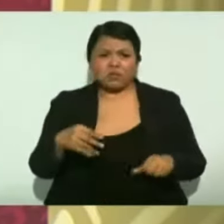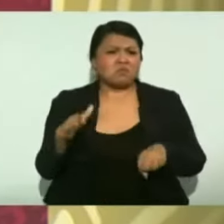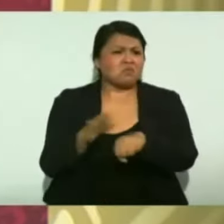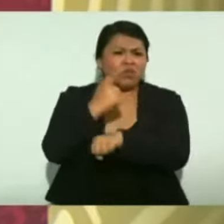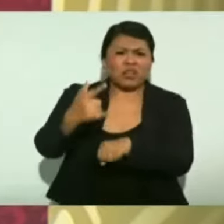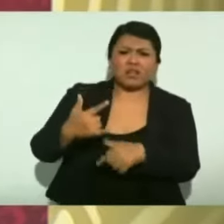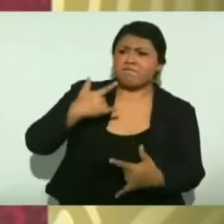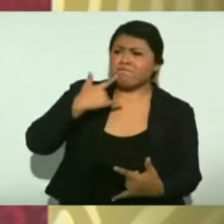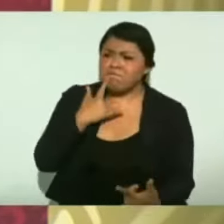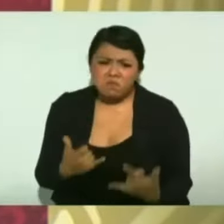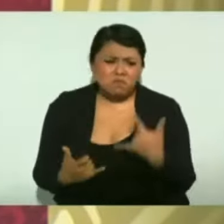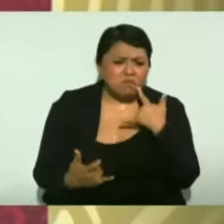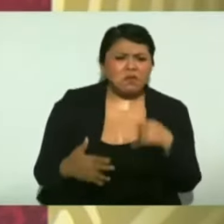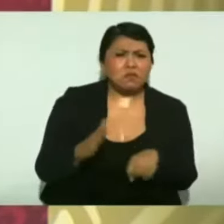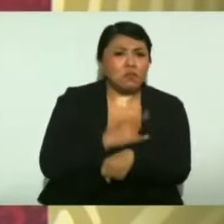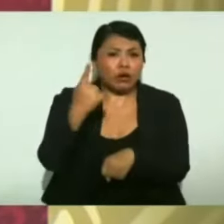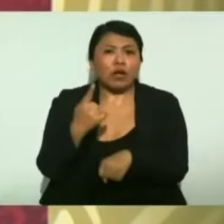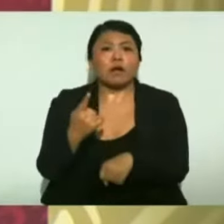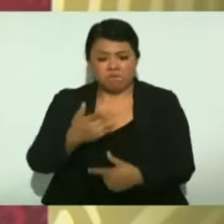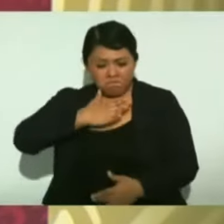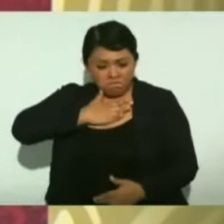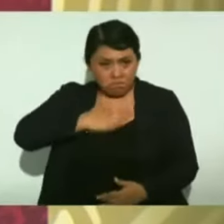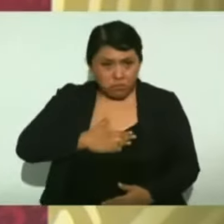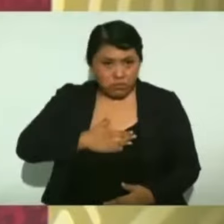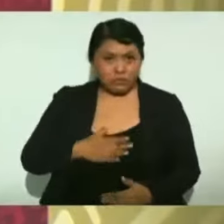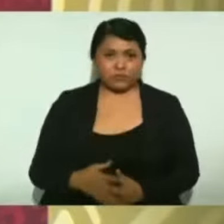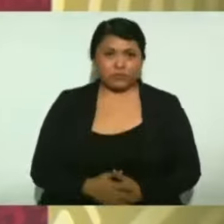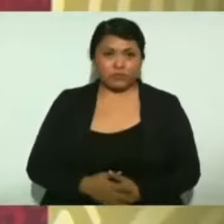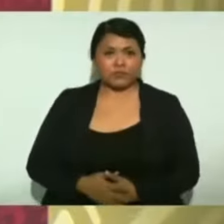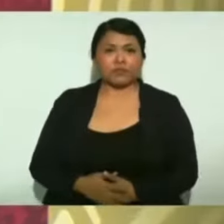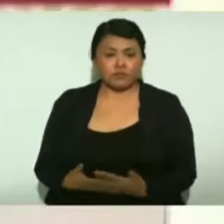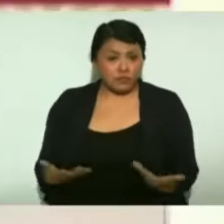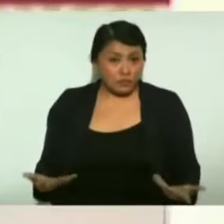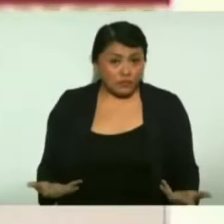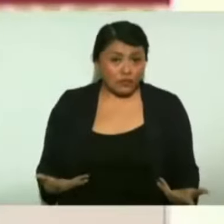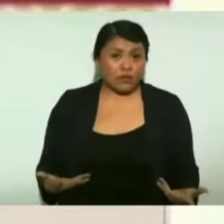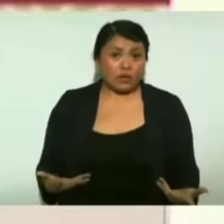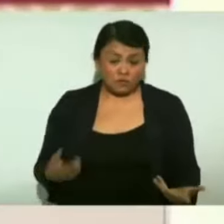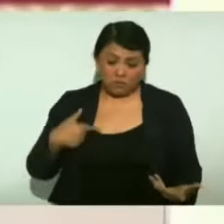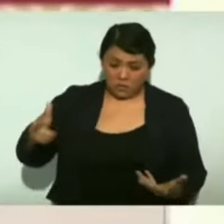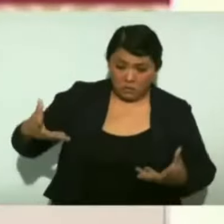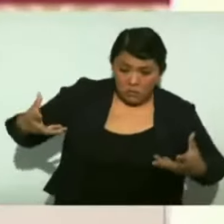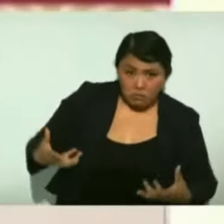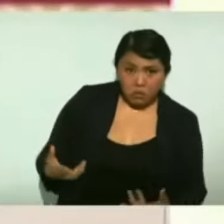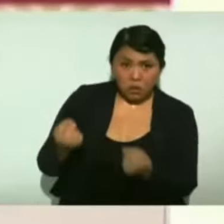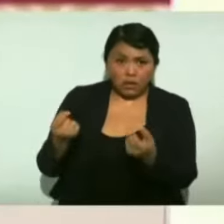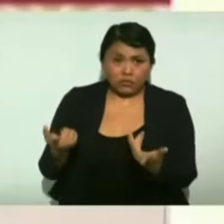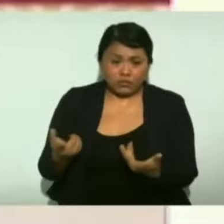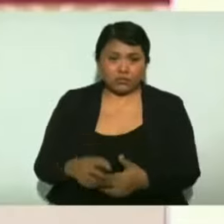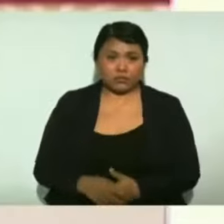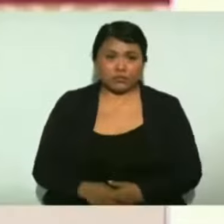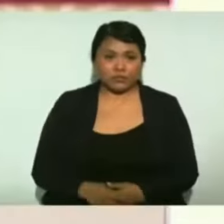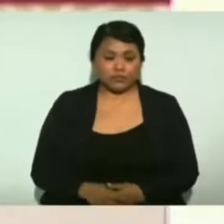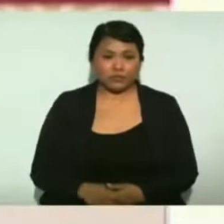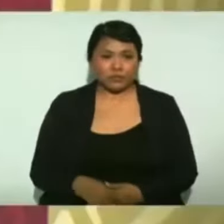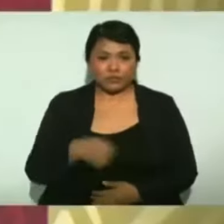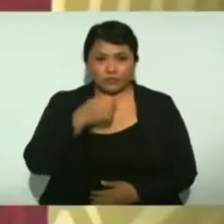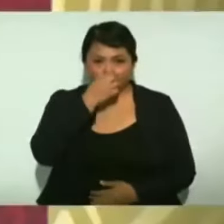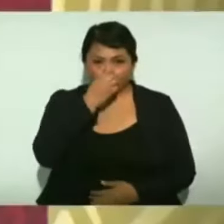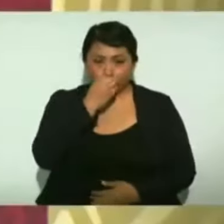mismo, Juárez se enfrenta a la reacción conservadora que